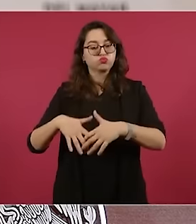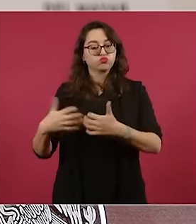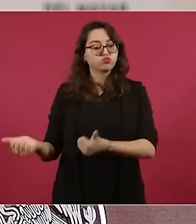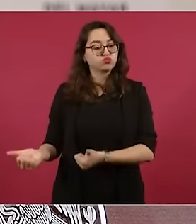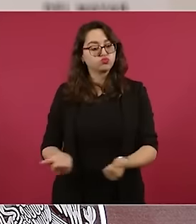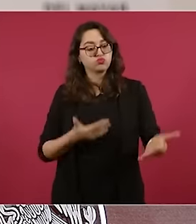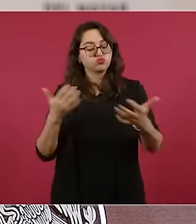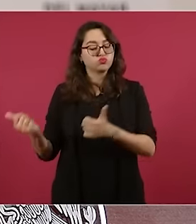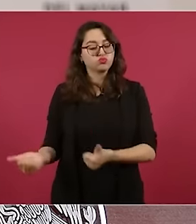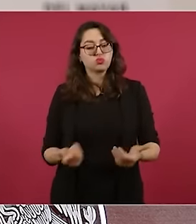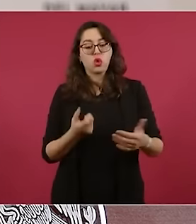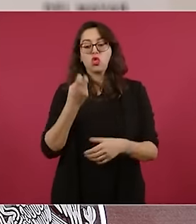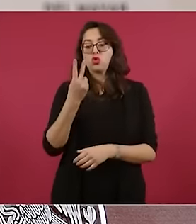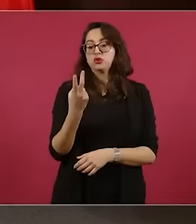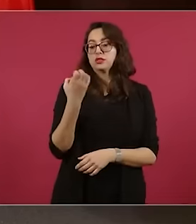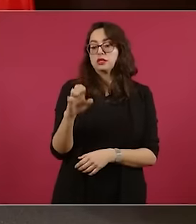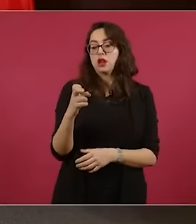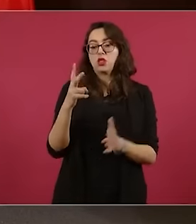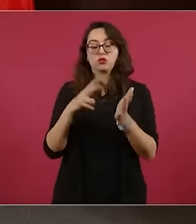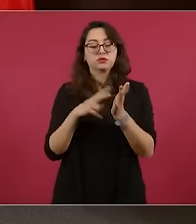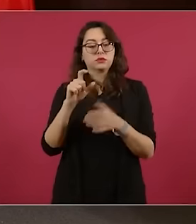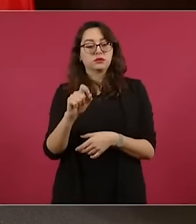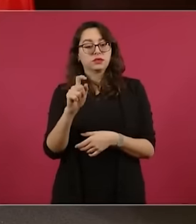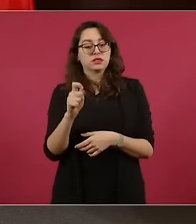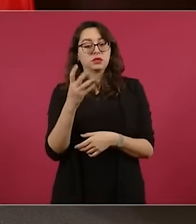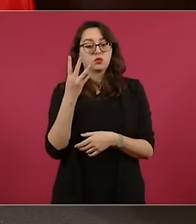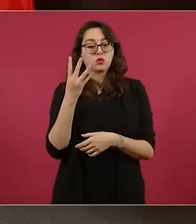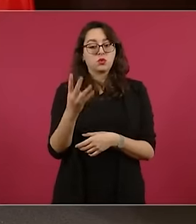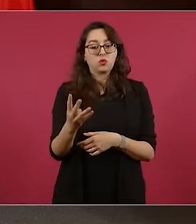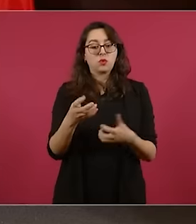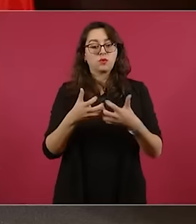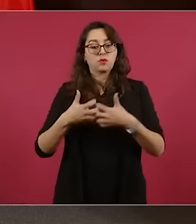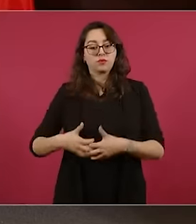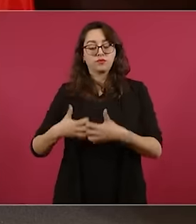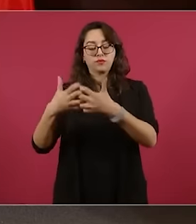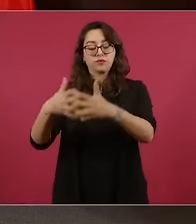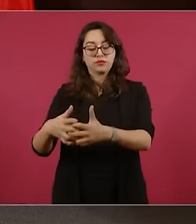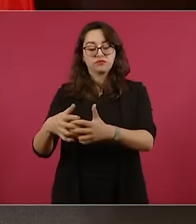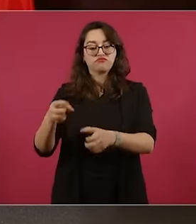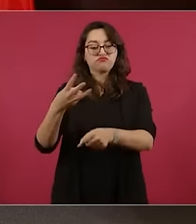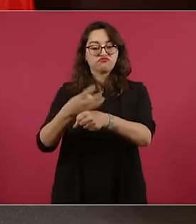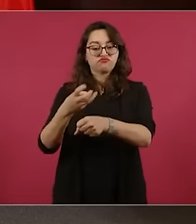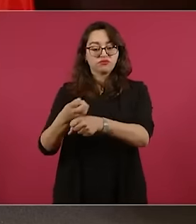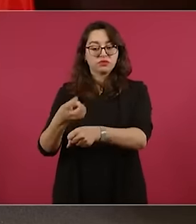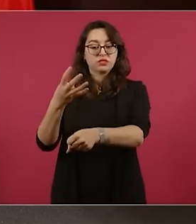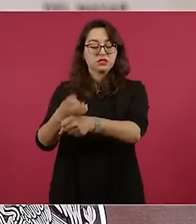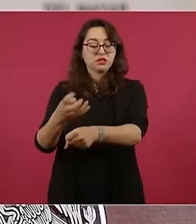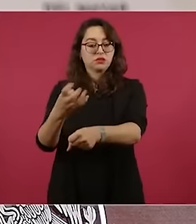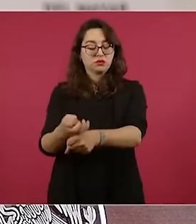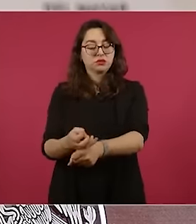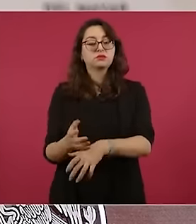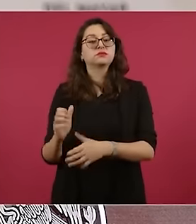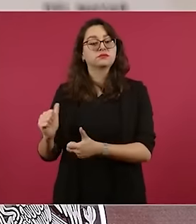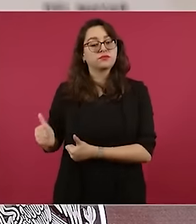El 2 de enero de 2024 inició la operación de las plantas de bombeo 3 y plantas de bombeo 4, llegando